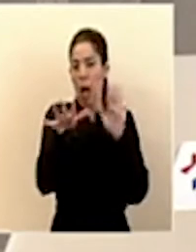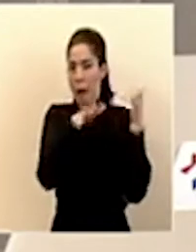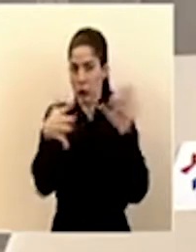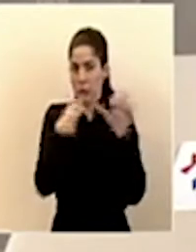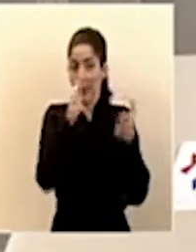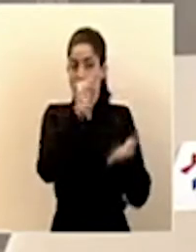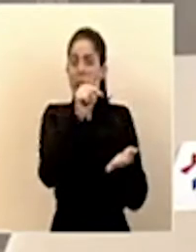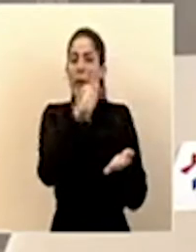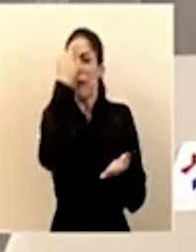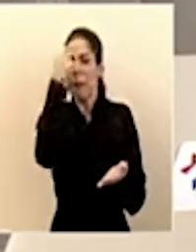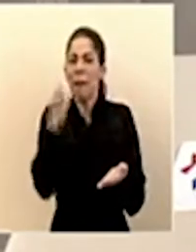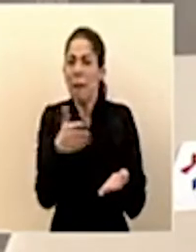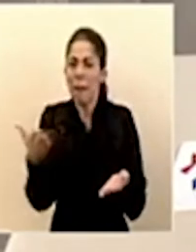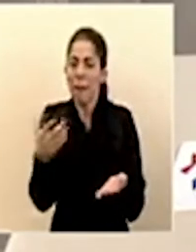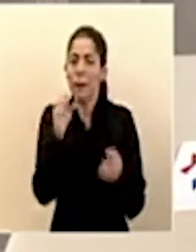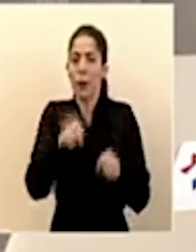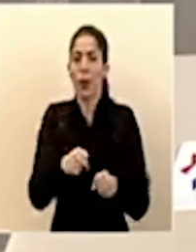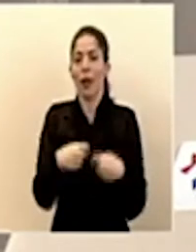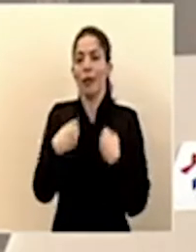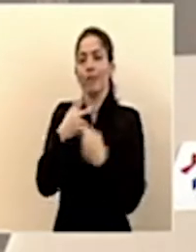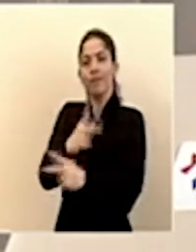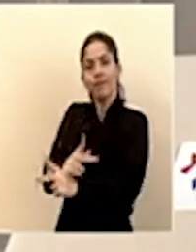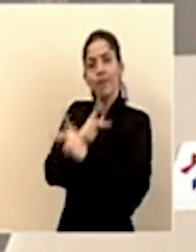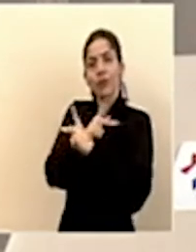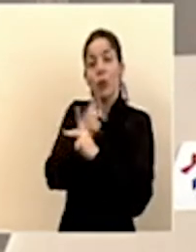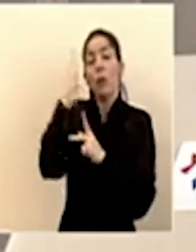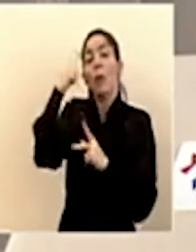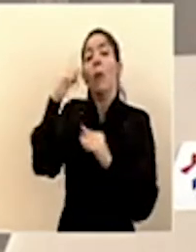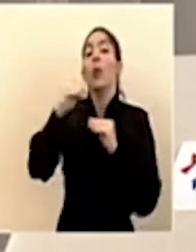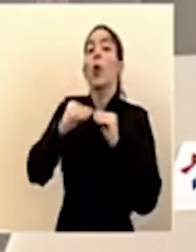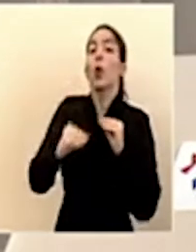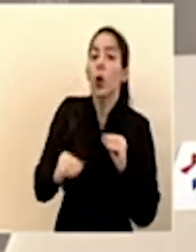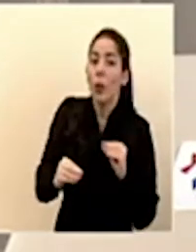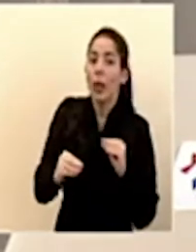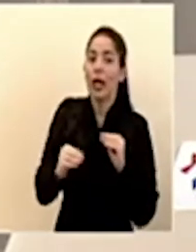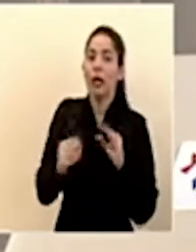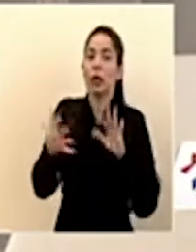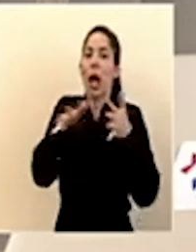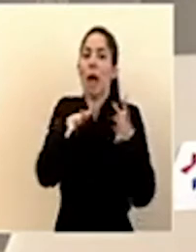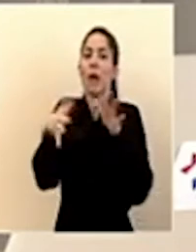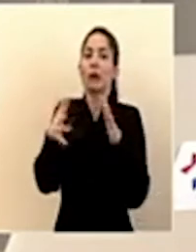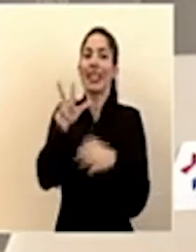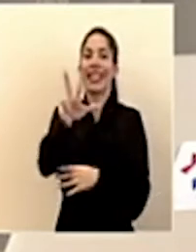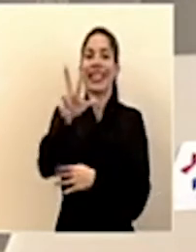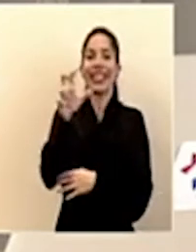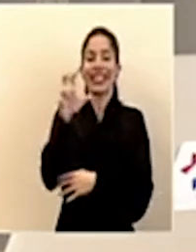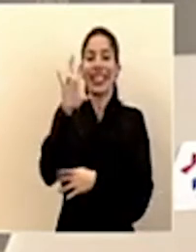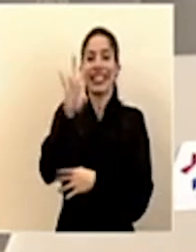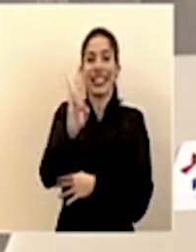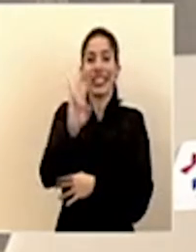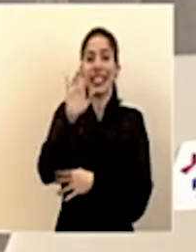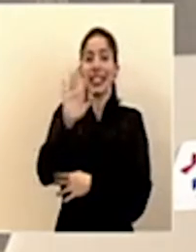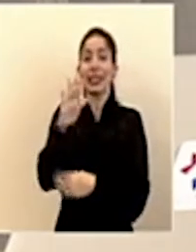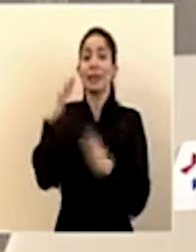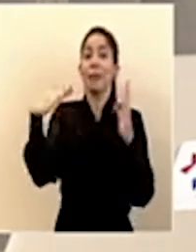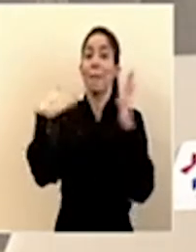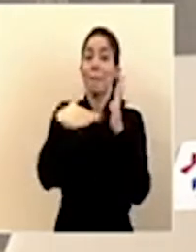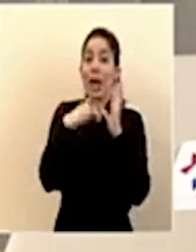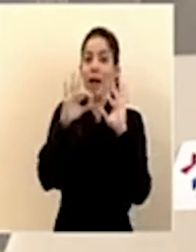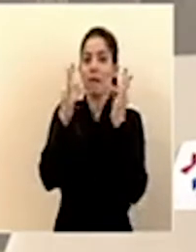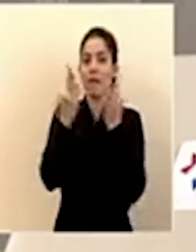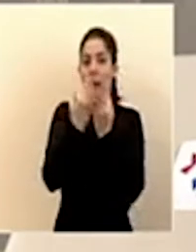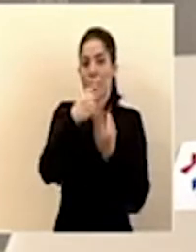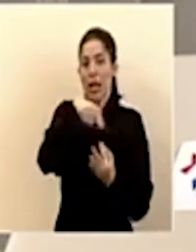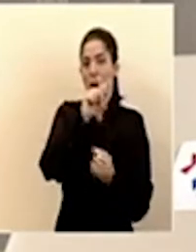proteger a al menos o a un número aproximado de 375 mil familias